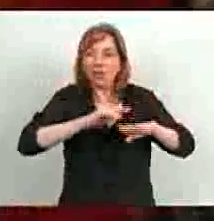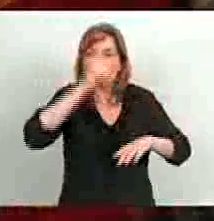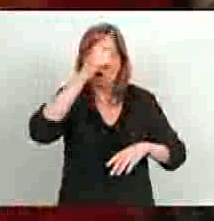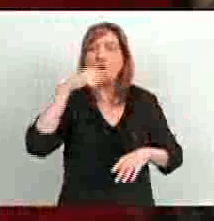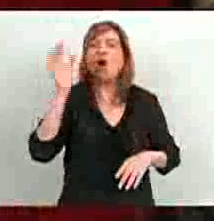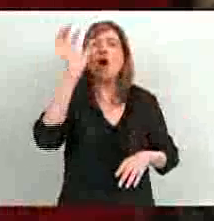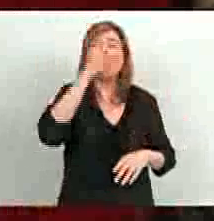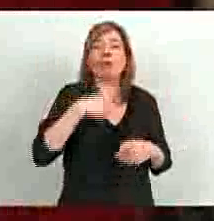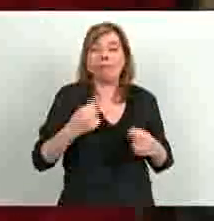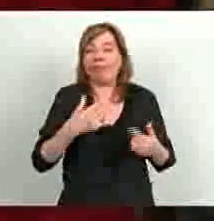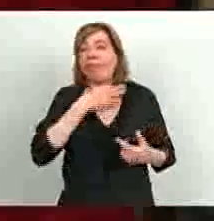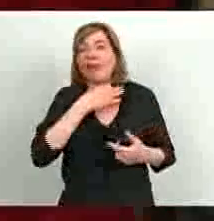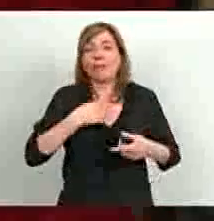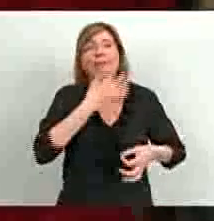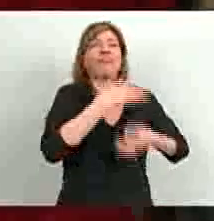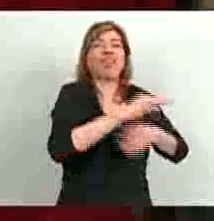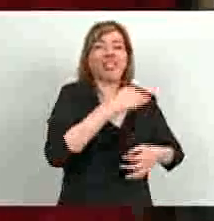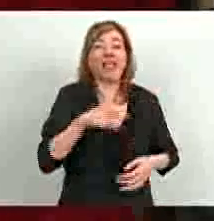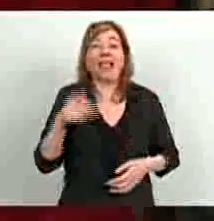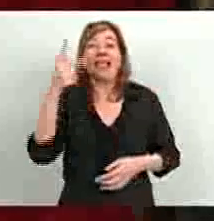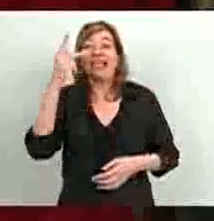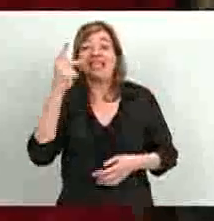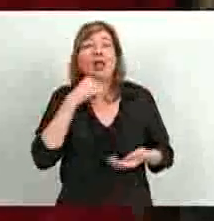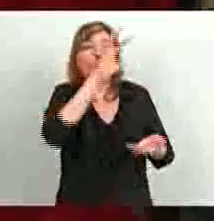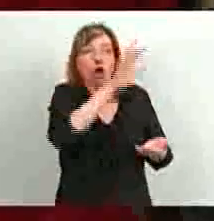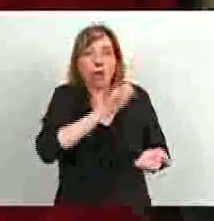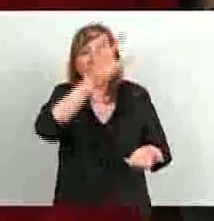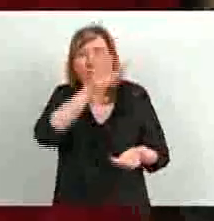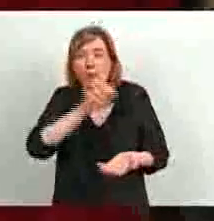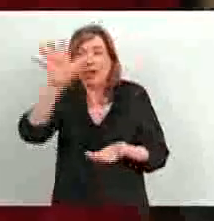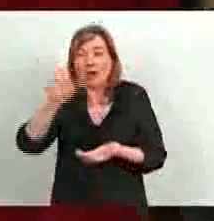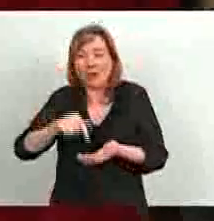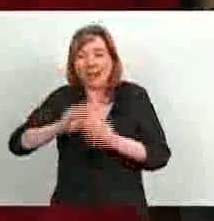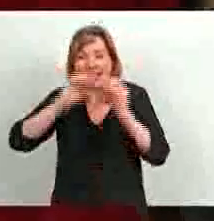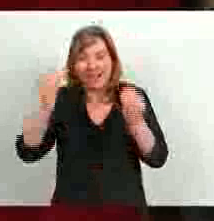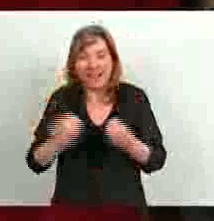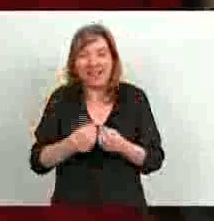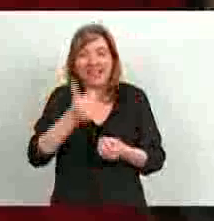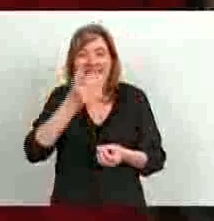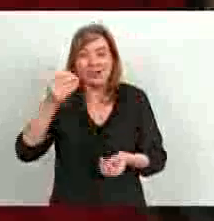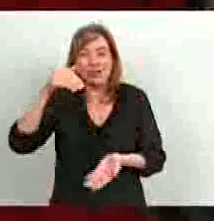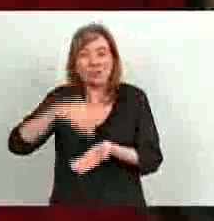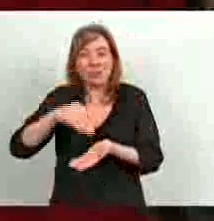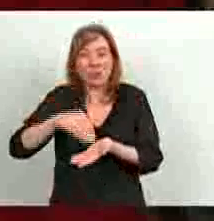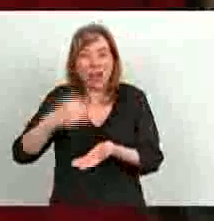provincias las vendían por necesidades, él juntaba, así juntó el fondo de 600 millones de dólares, que ya no existen más, por supuesto,